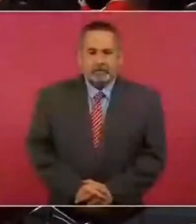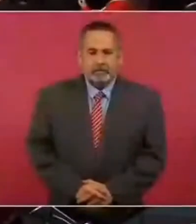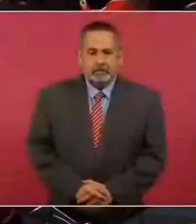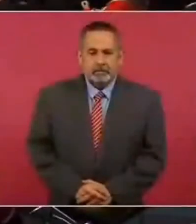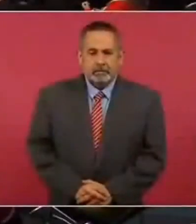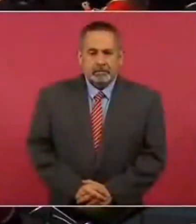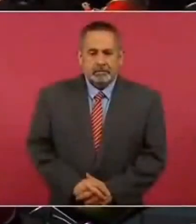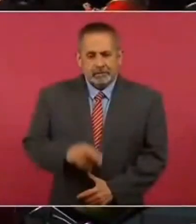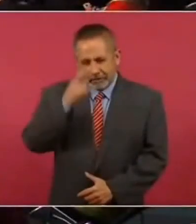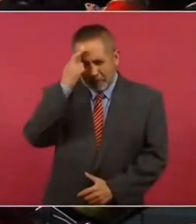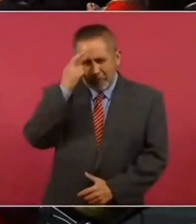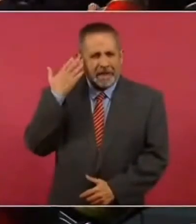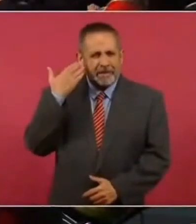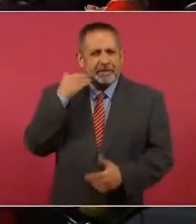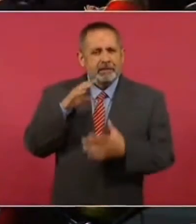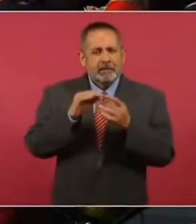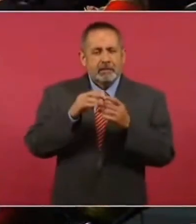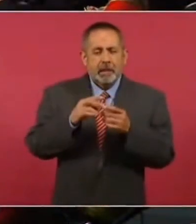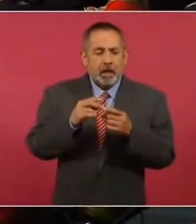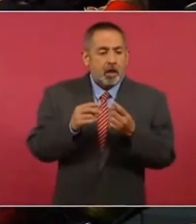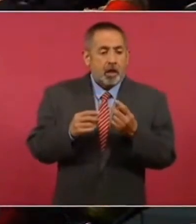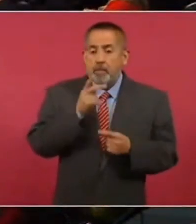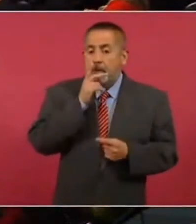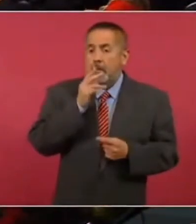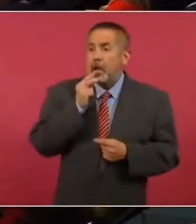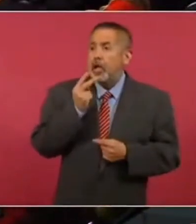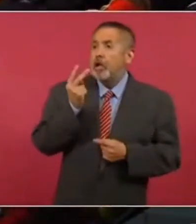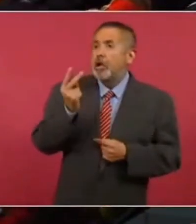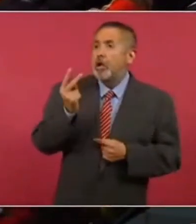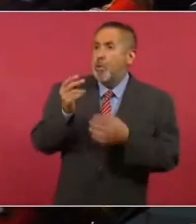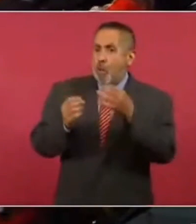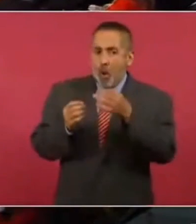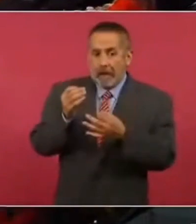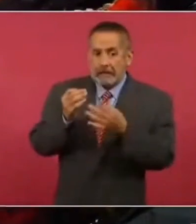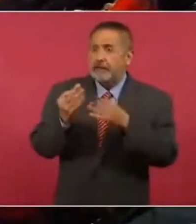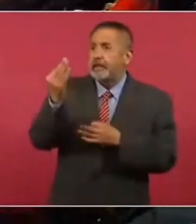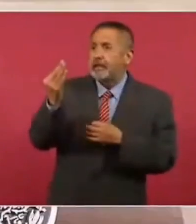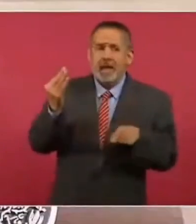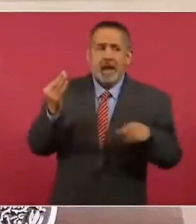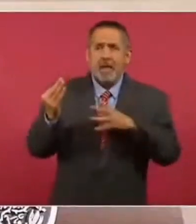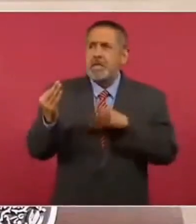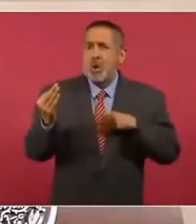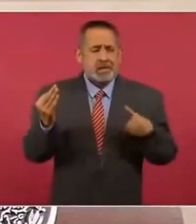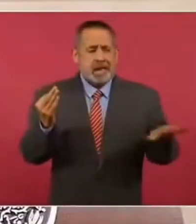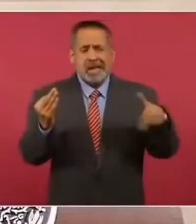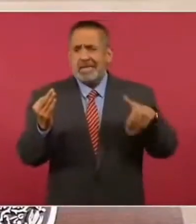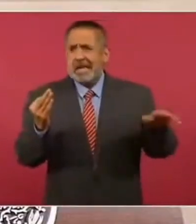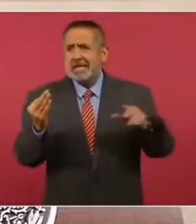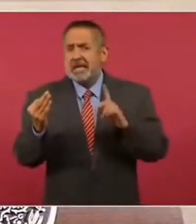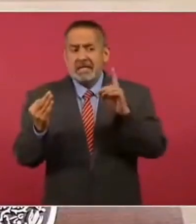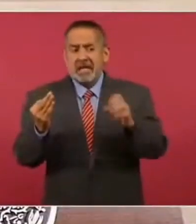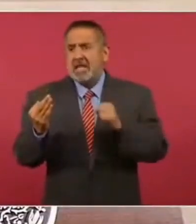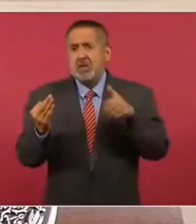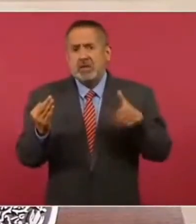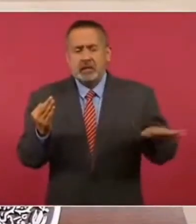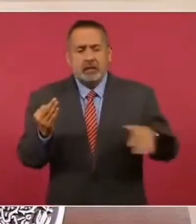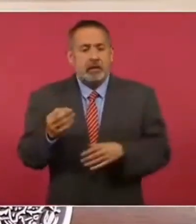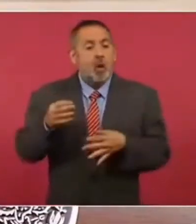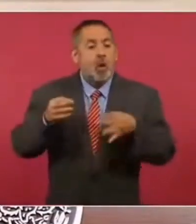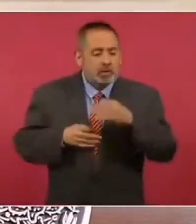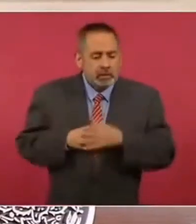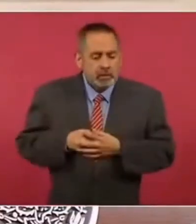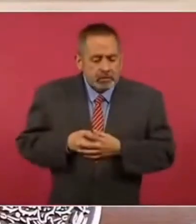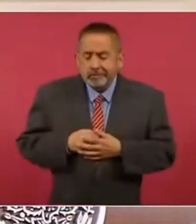ya cumplió 30 años y no se quiere ir de la casa. Y el juez dice, tienen razón los